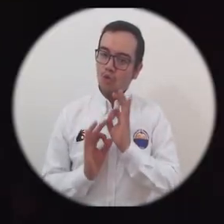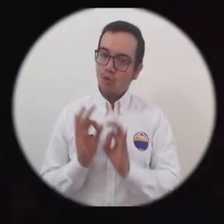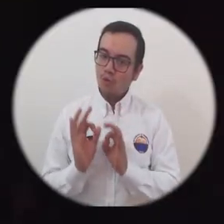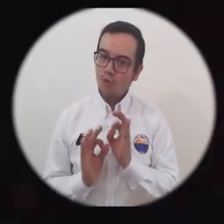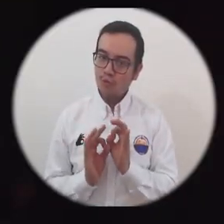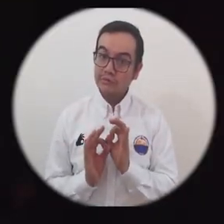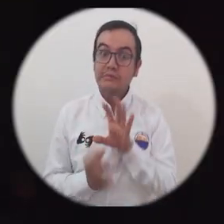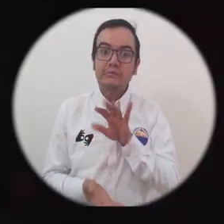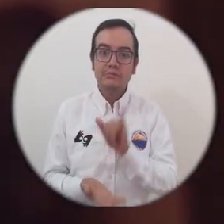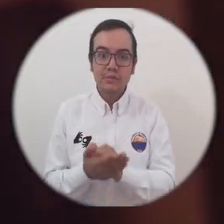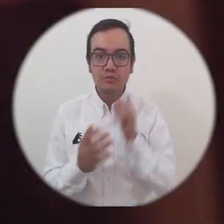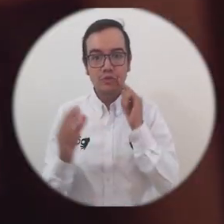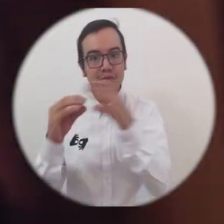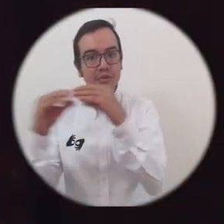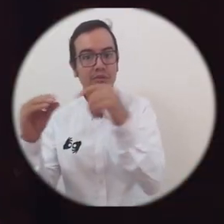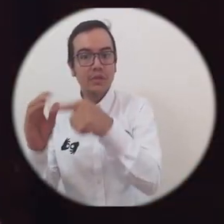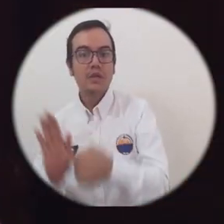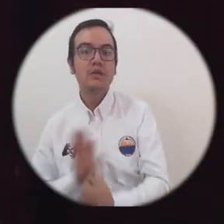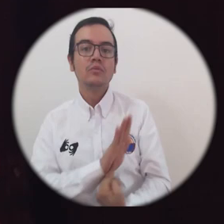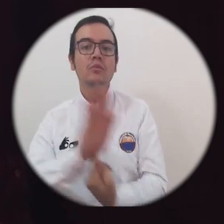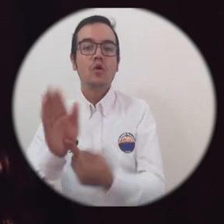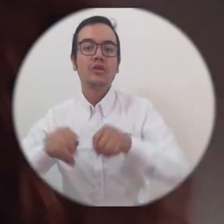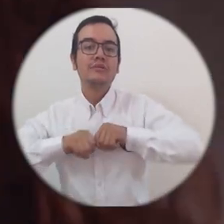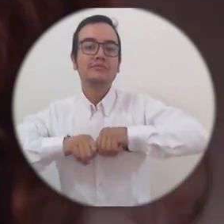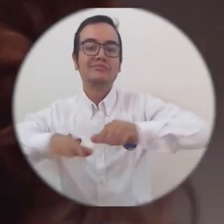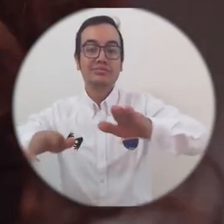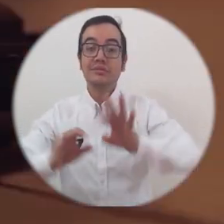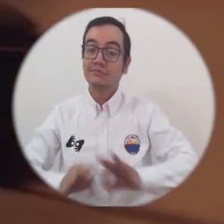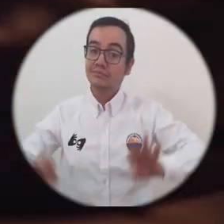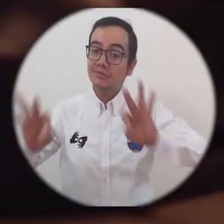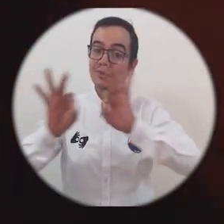importante que esta plataforma se ponga al servicio de la comunidad.